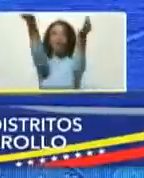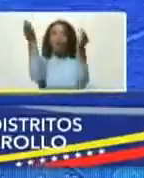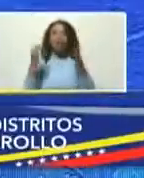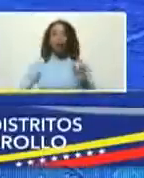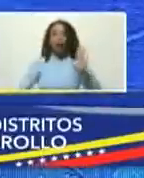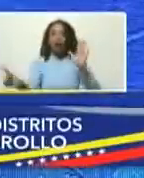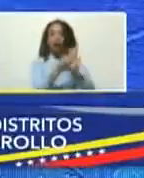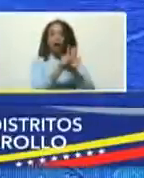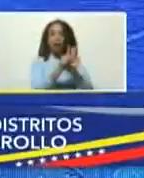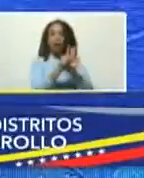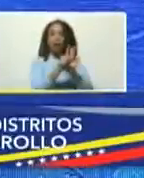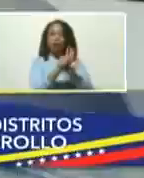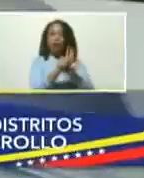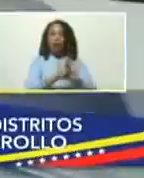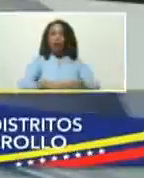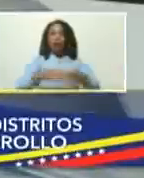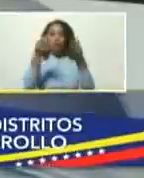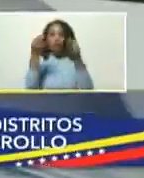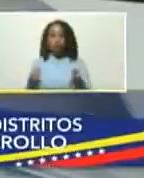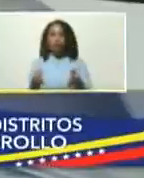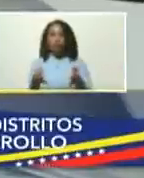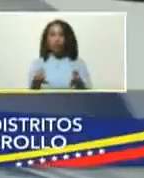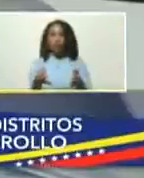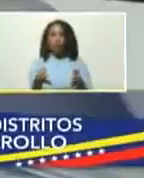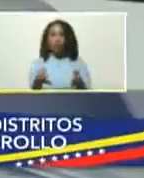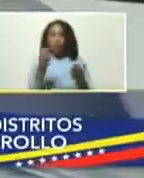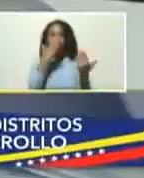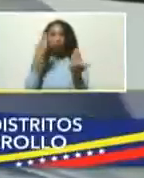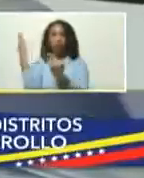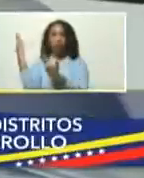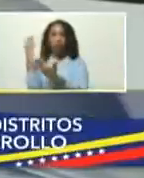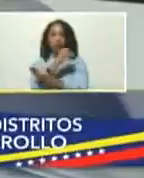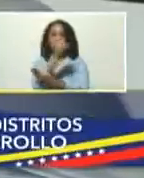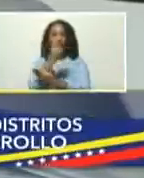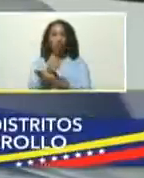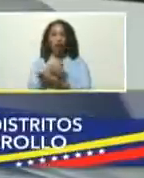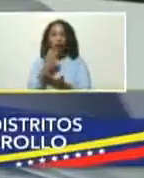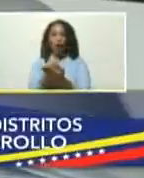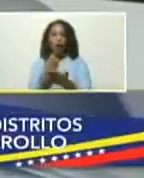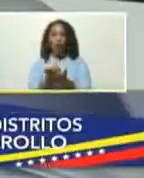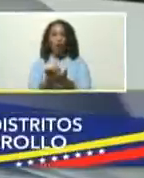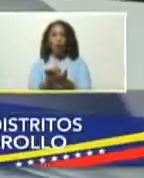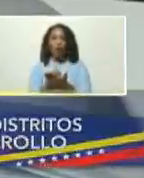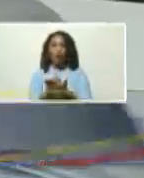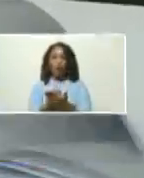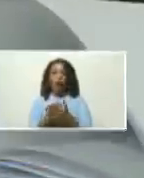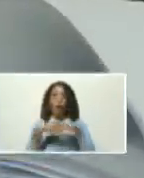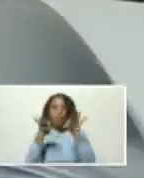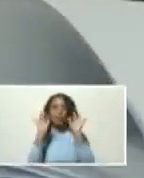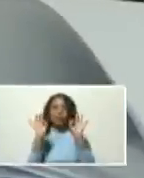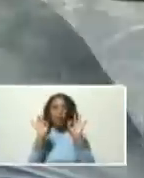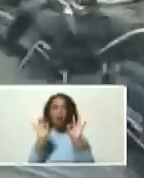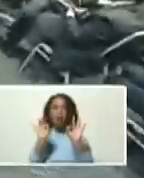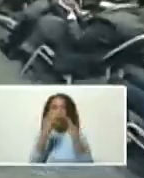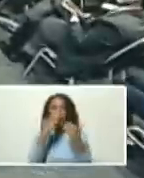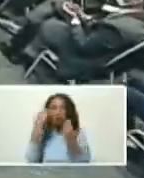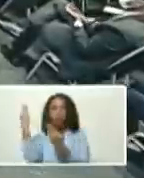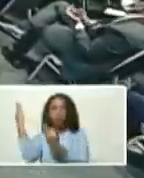legalmente la ley orgánica de zonas económicas especiales